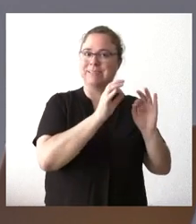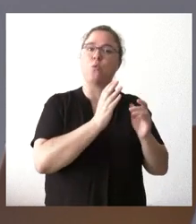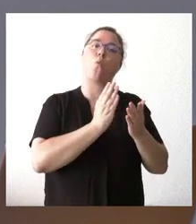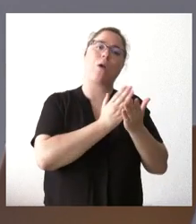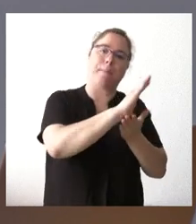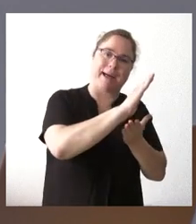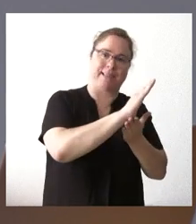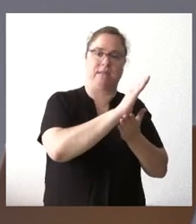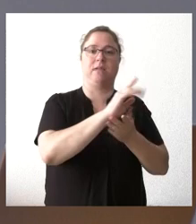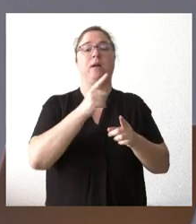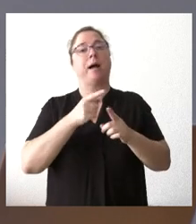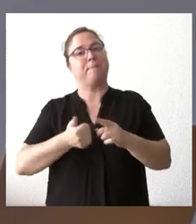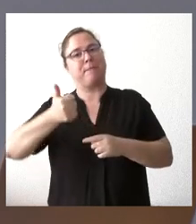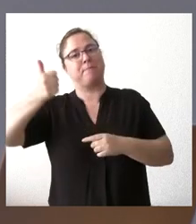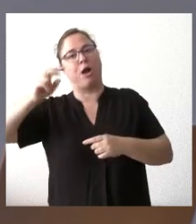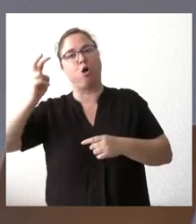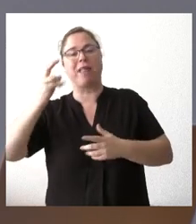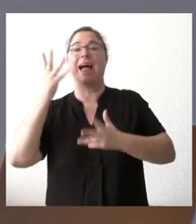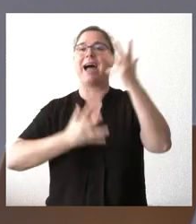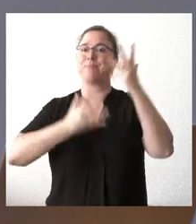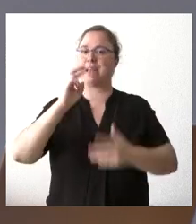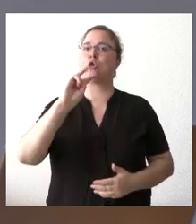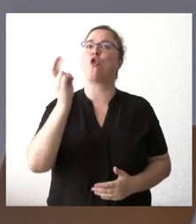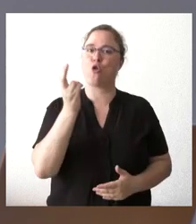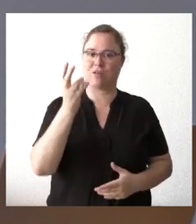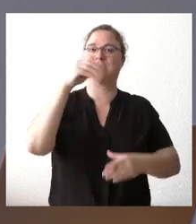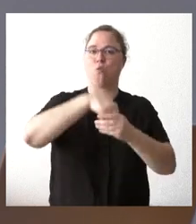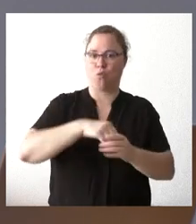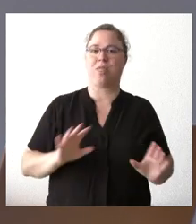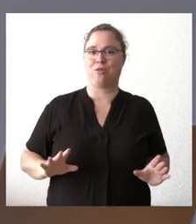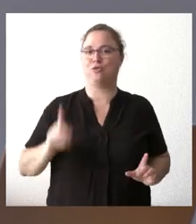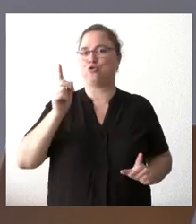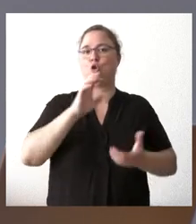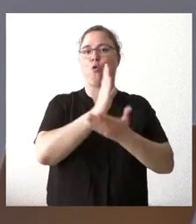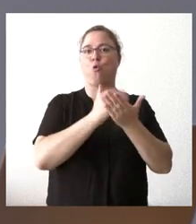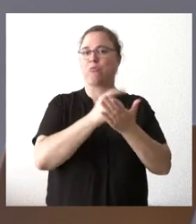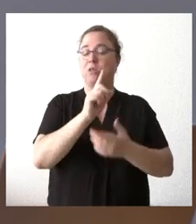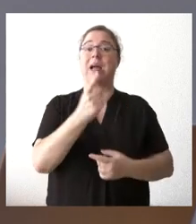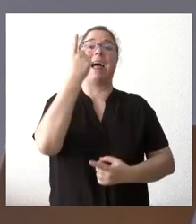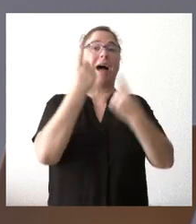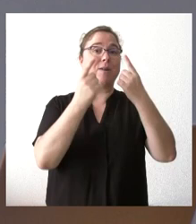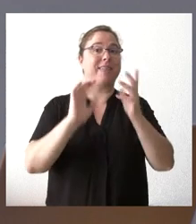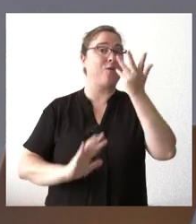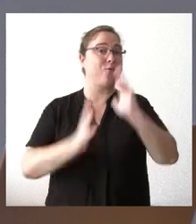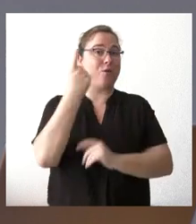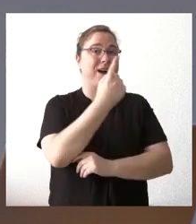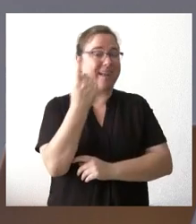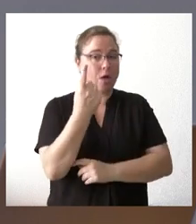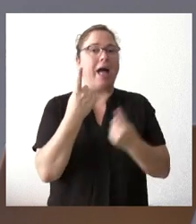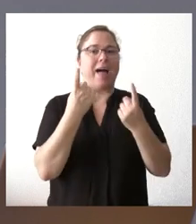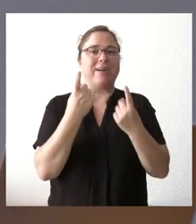Junta de Castilla y León y después, en un determinado incendio, intervienen aquellos medios que sean